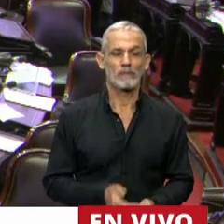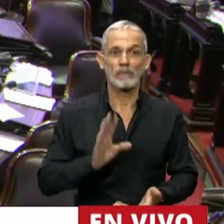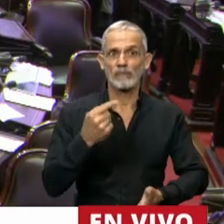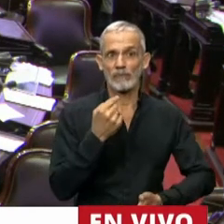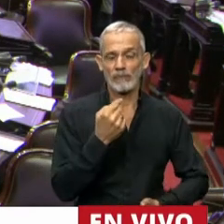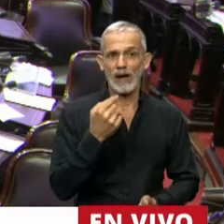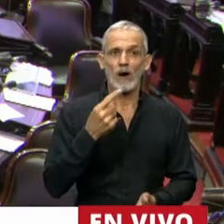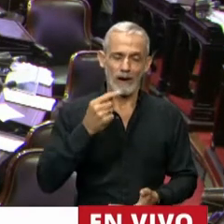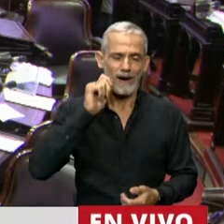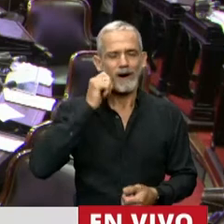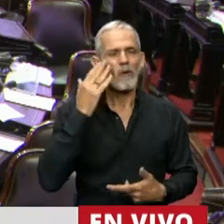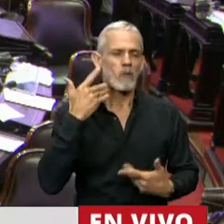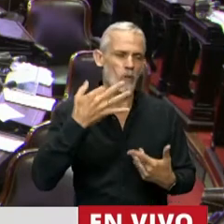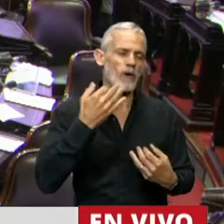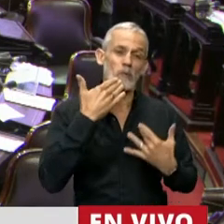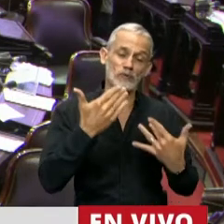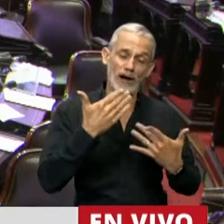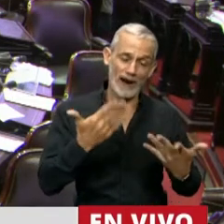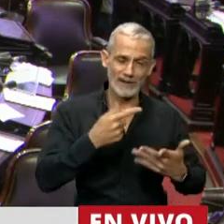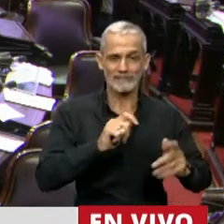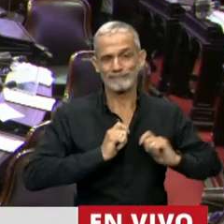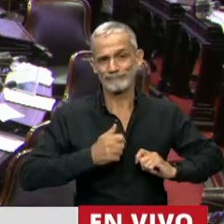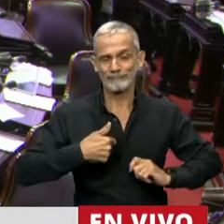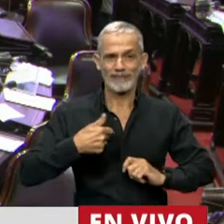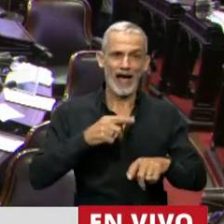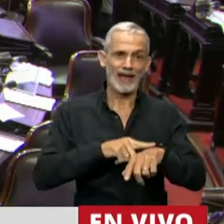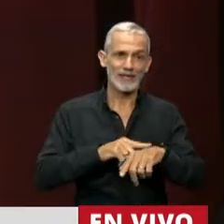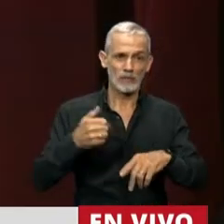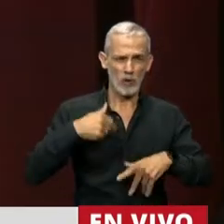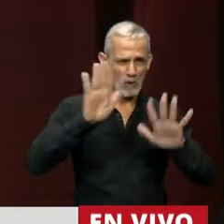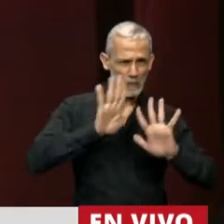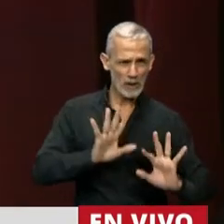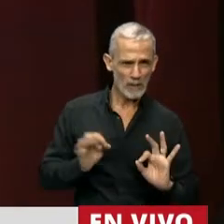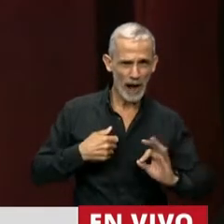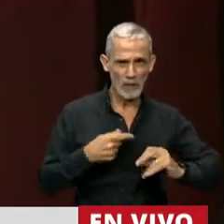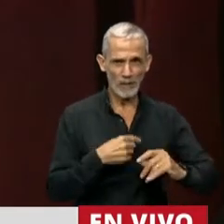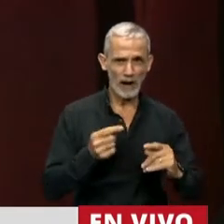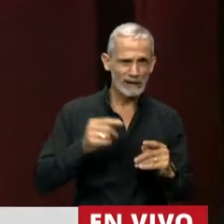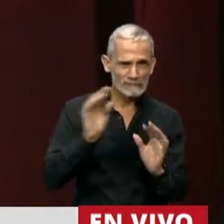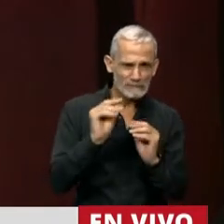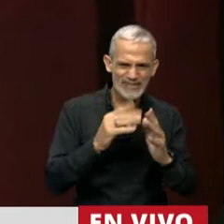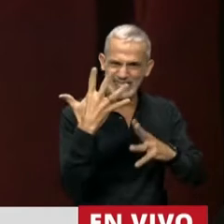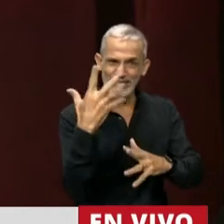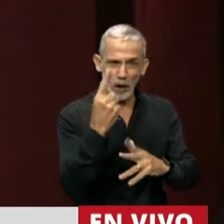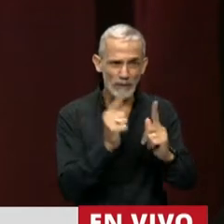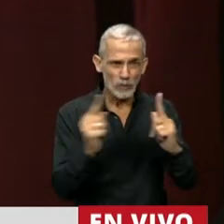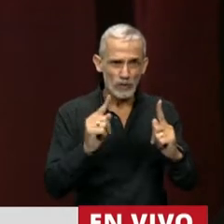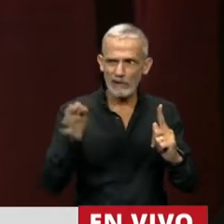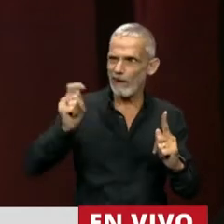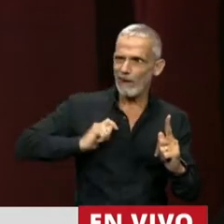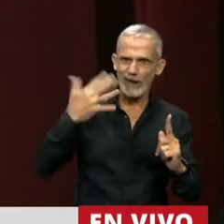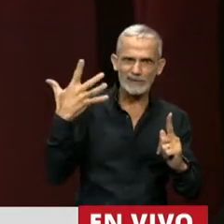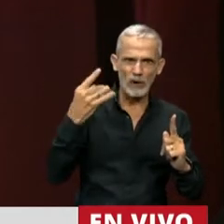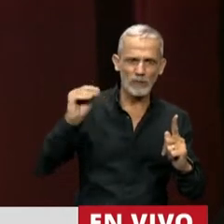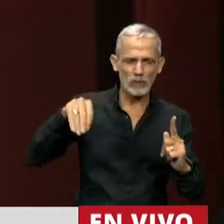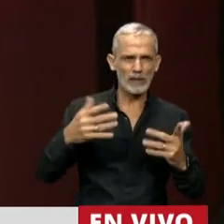Muy generoso, espero... Me preparé para hablar... Me preparé para hablar 5 minutos, si usted me dice eso,